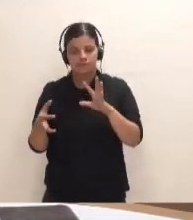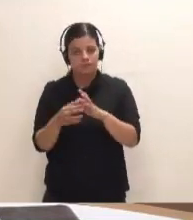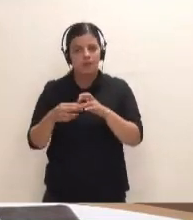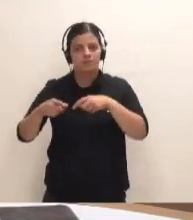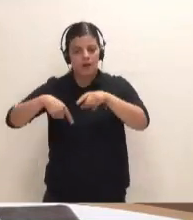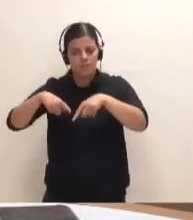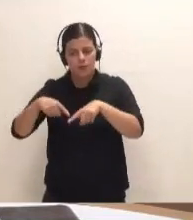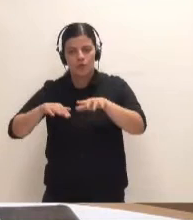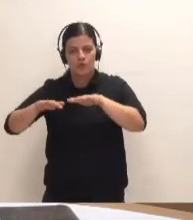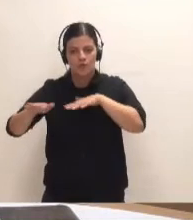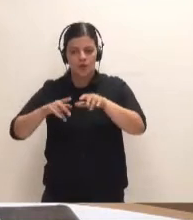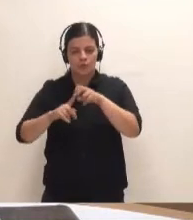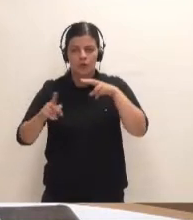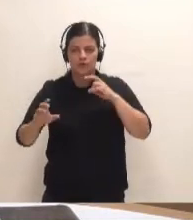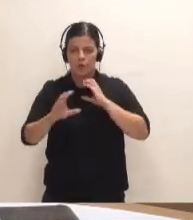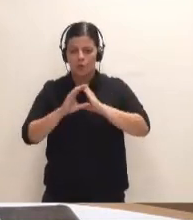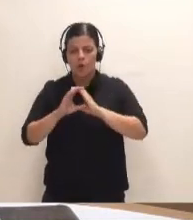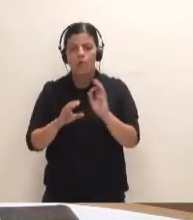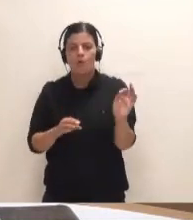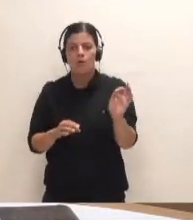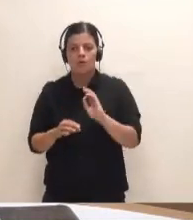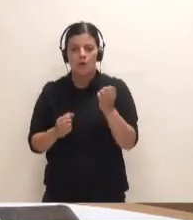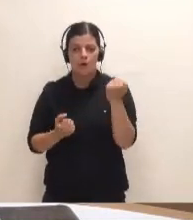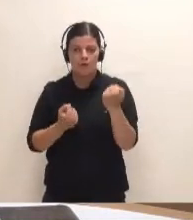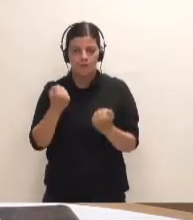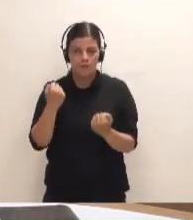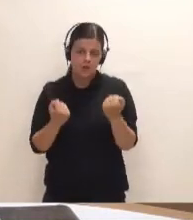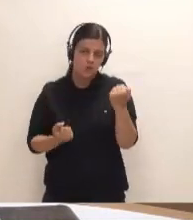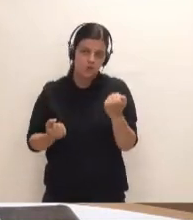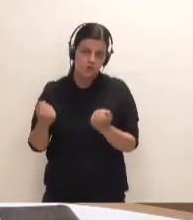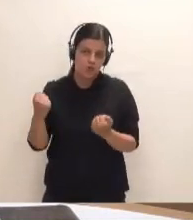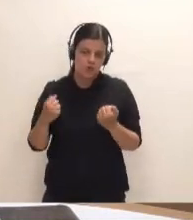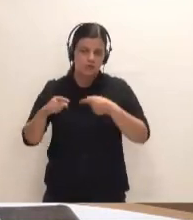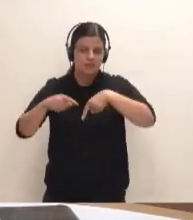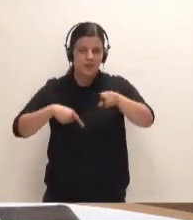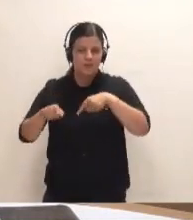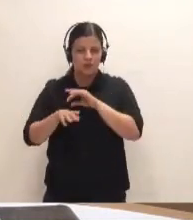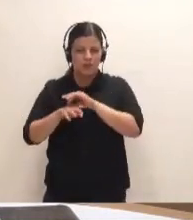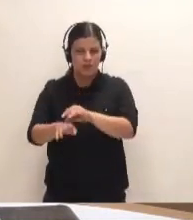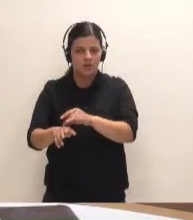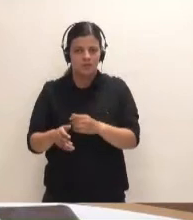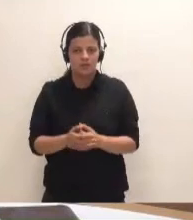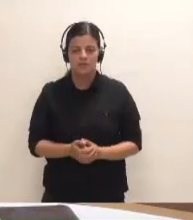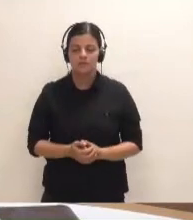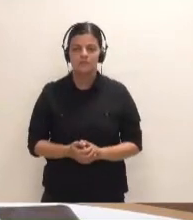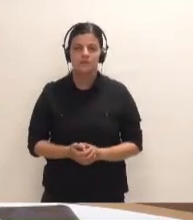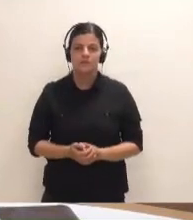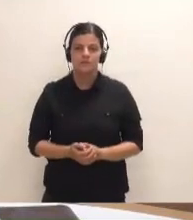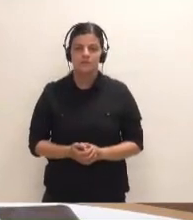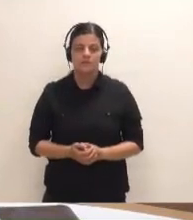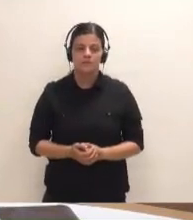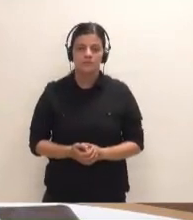movilidad, tanto desde el punto de vista de las guaguas como de los vehículos de transporte guiados. Y